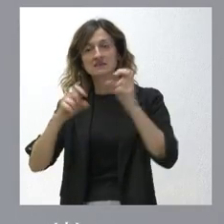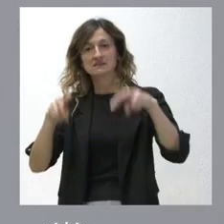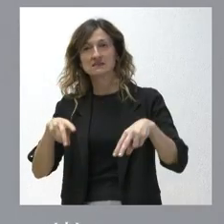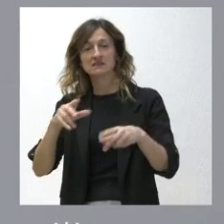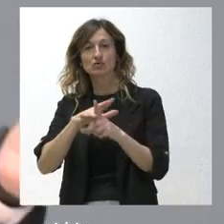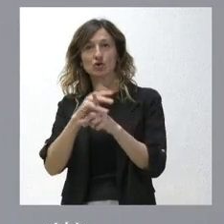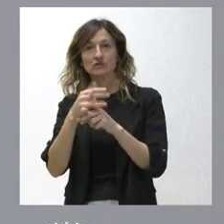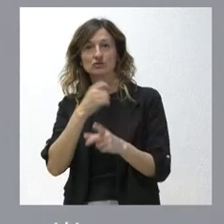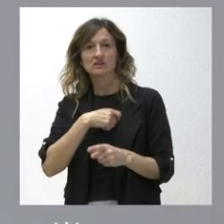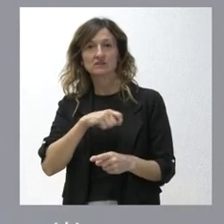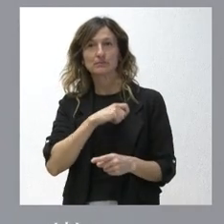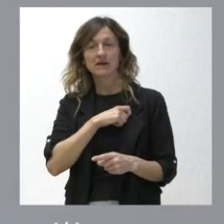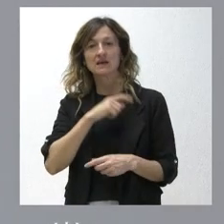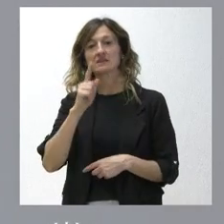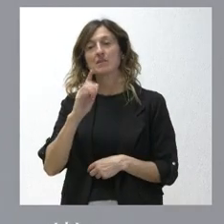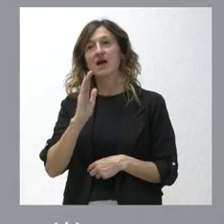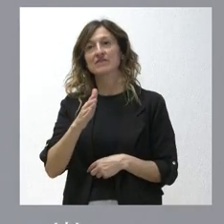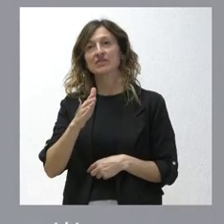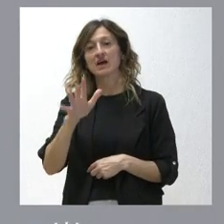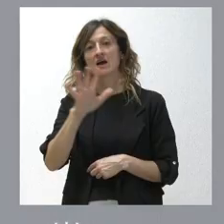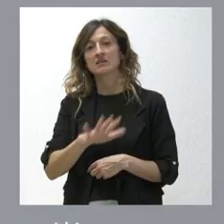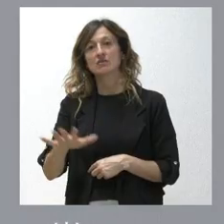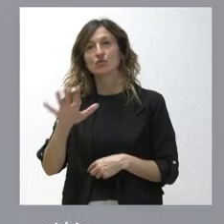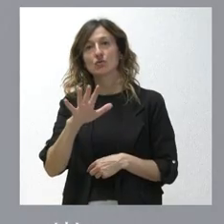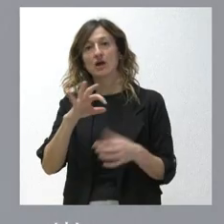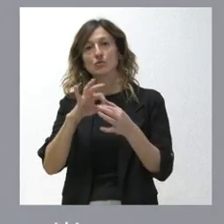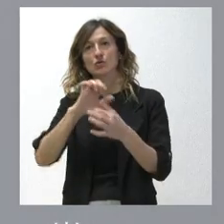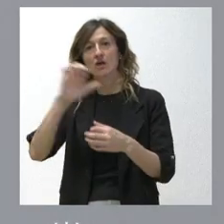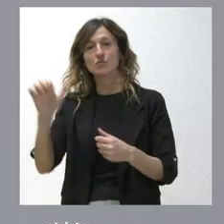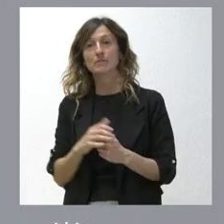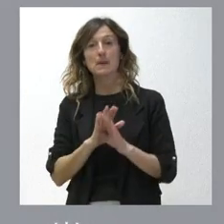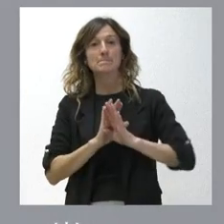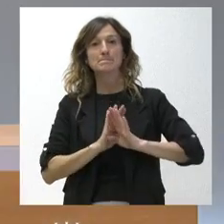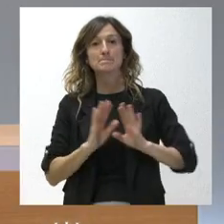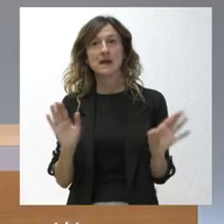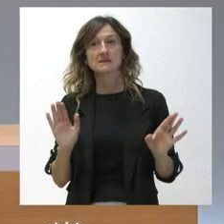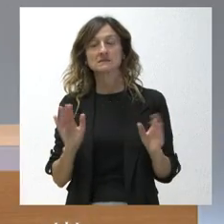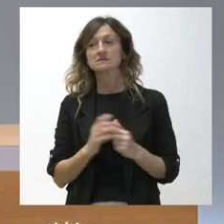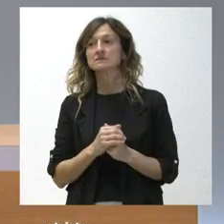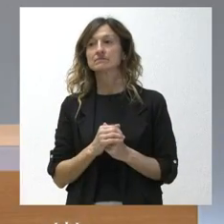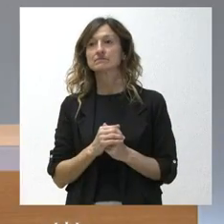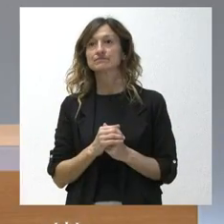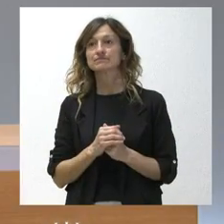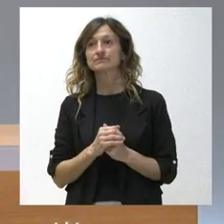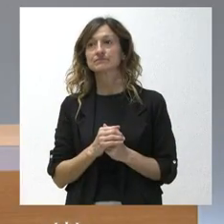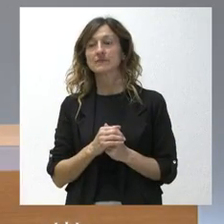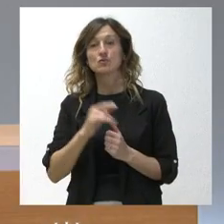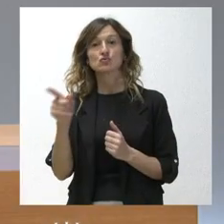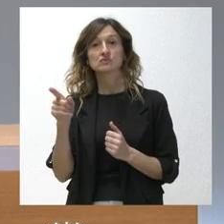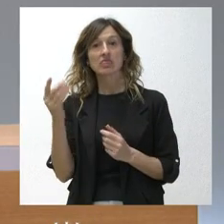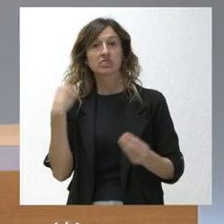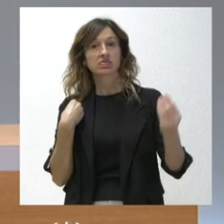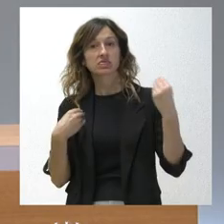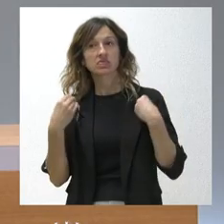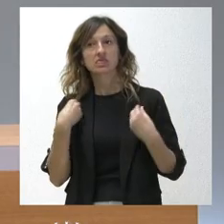contexto de España y con el impacto que conocemos para el conjunto de Unión Europea. Y, sin más, pues quedo a su disposición para